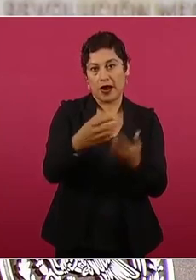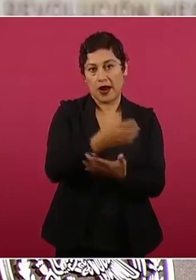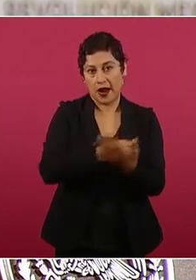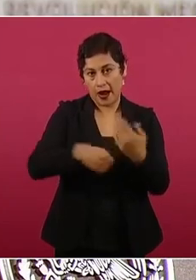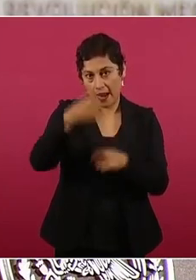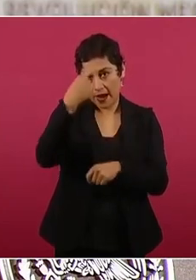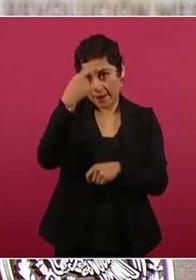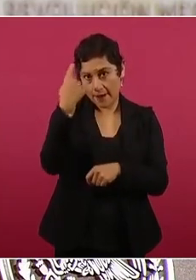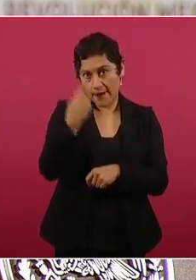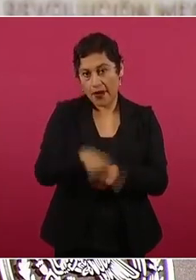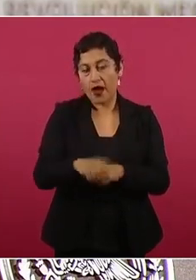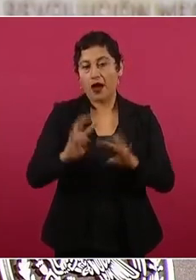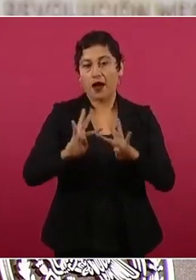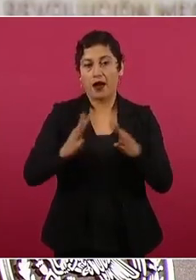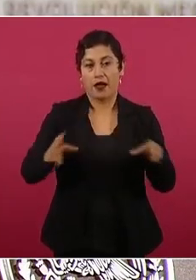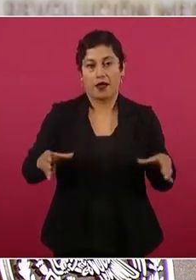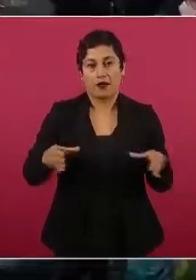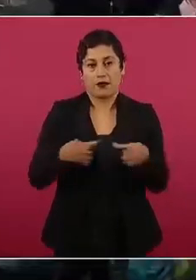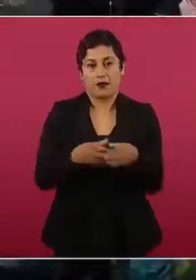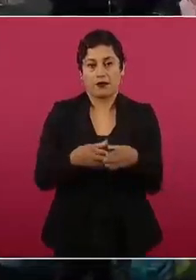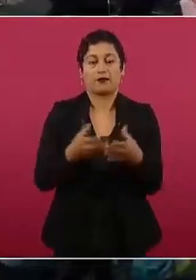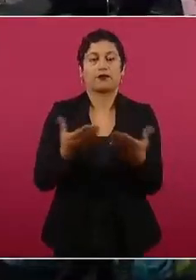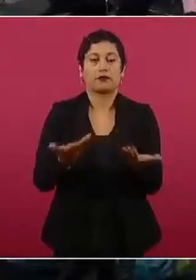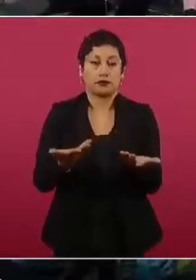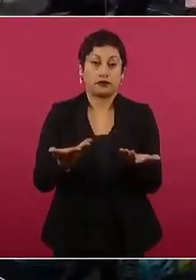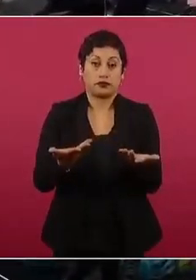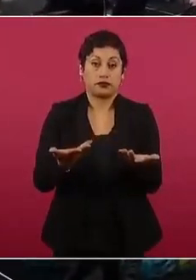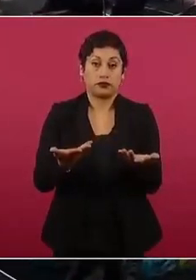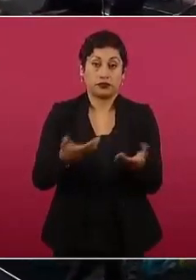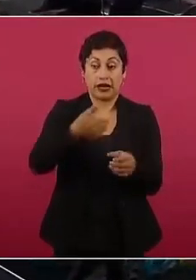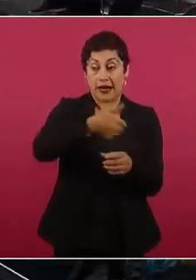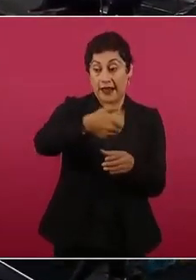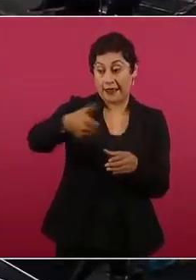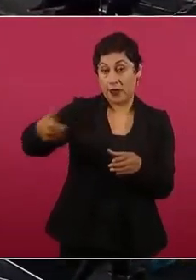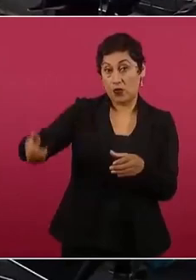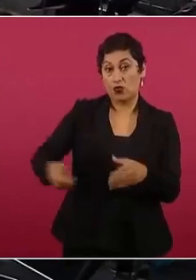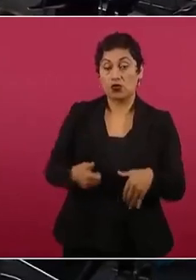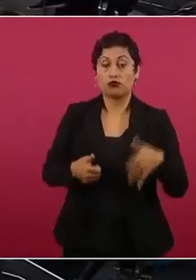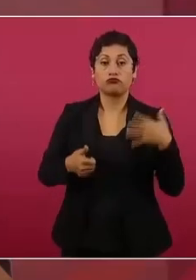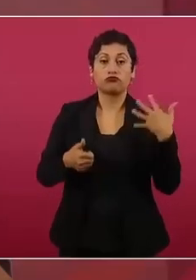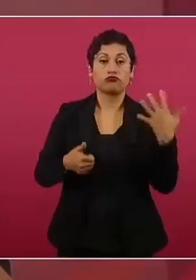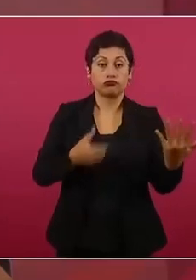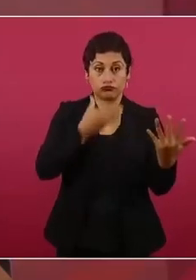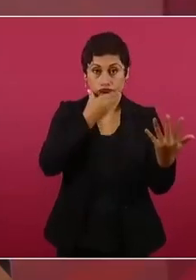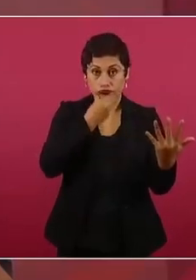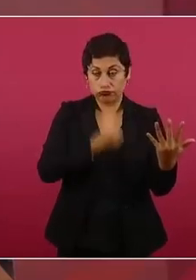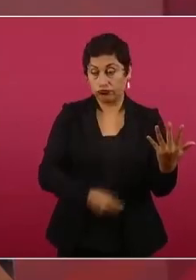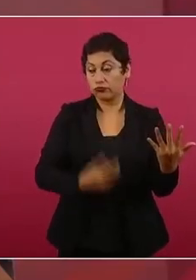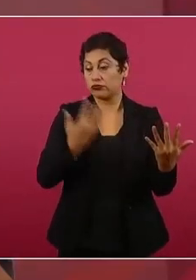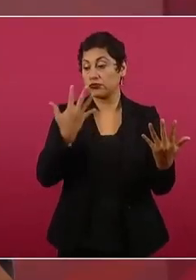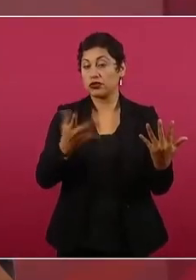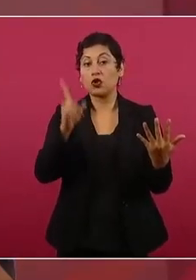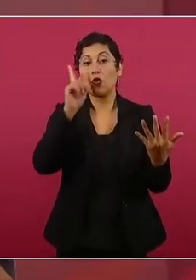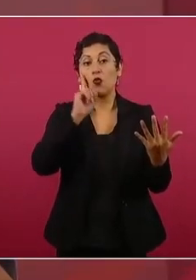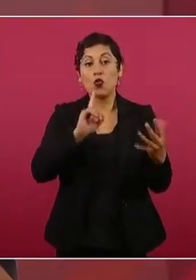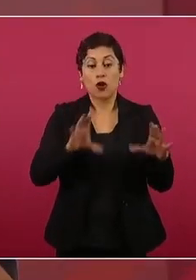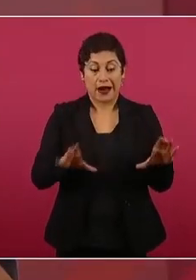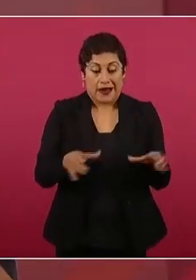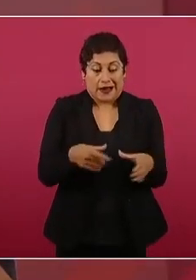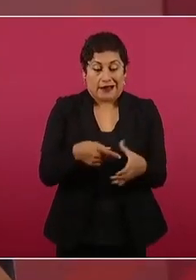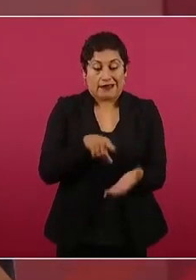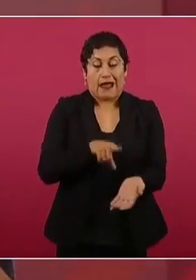que serían de acuerdo a la votación cinco hombres y cinco mujeres, o sea, los cinco hombres más votados